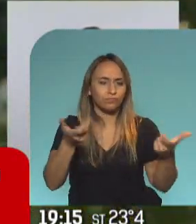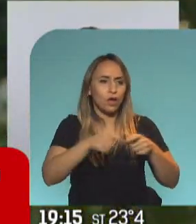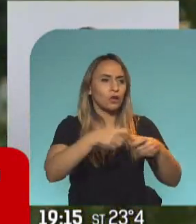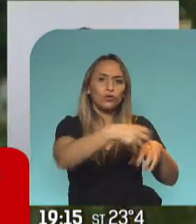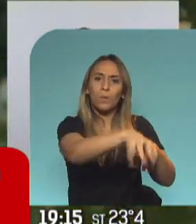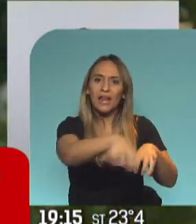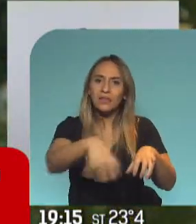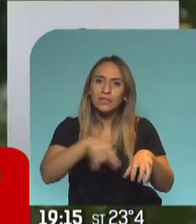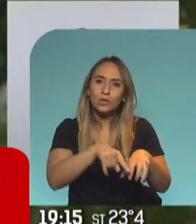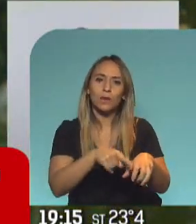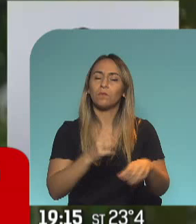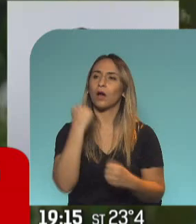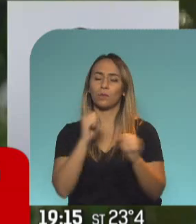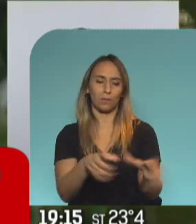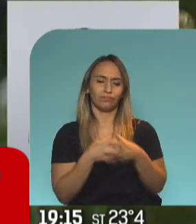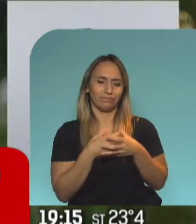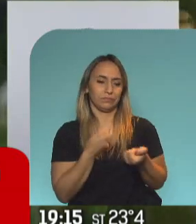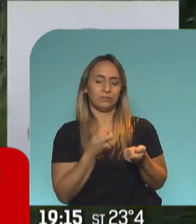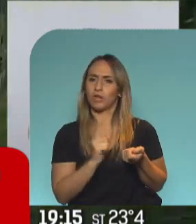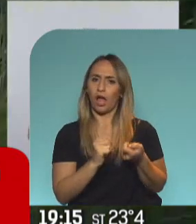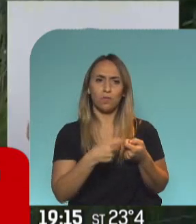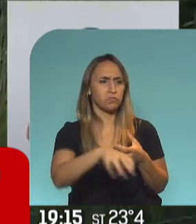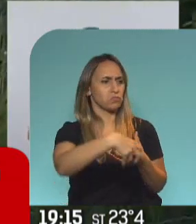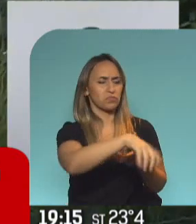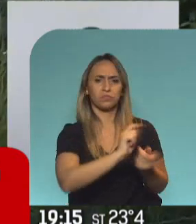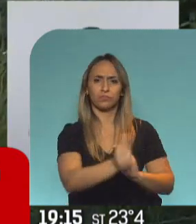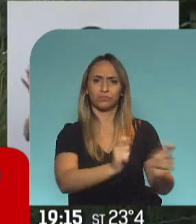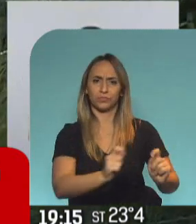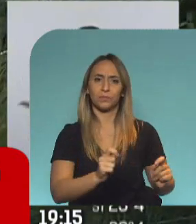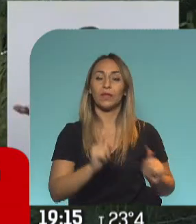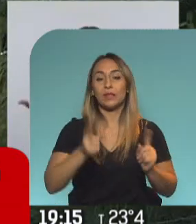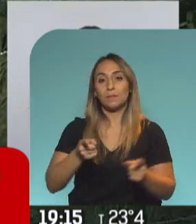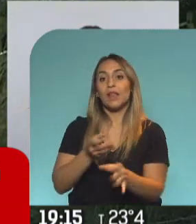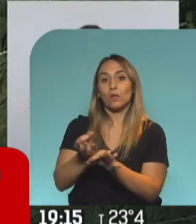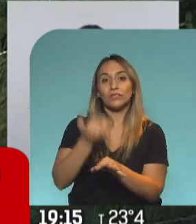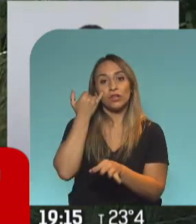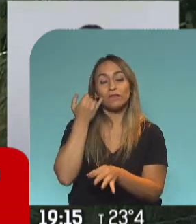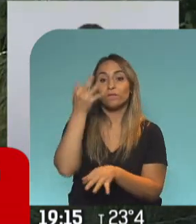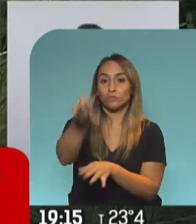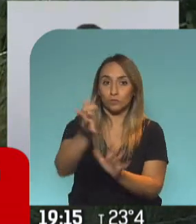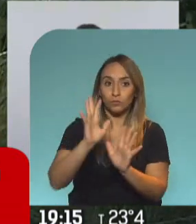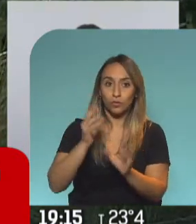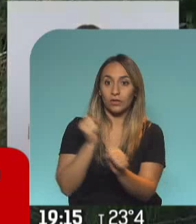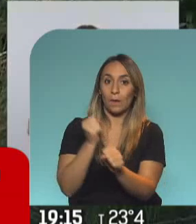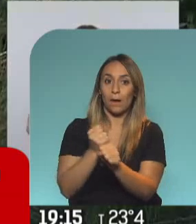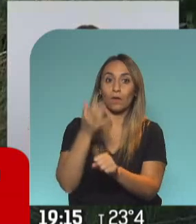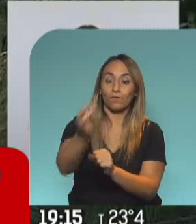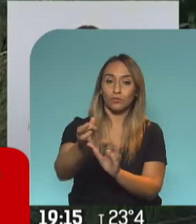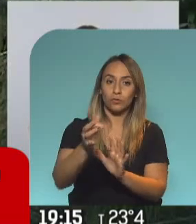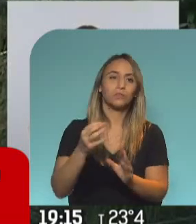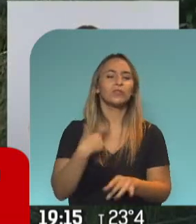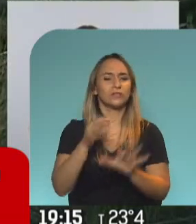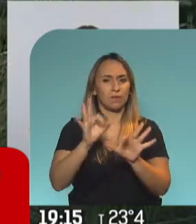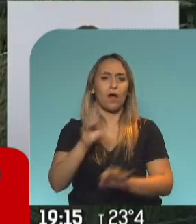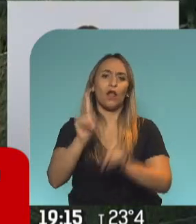la economía. Por otro lado, tenemos educación y trabajo del futuro, muy importante, sabemos que hay trabajos que a lo largo del tiempo van a quedar